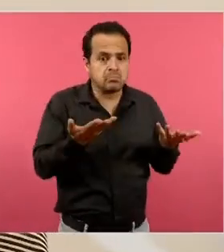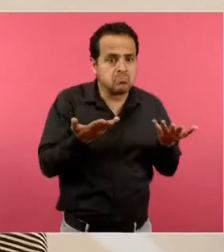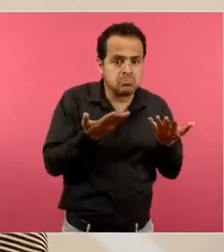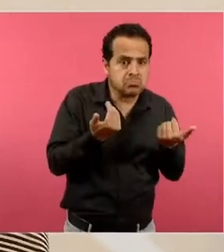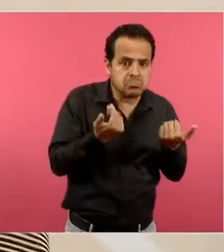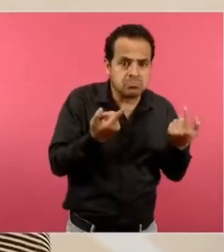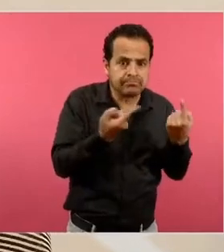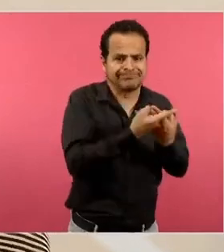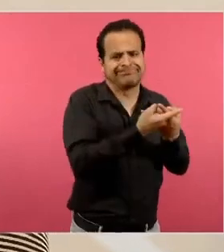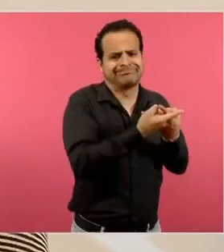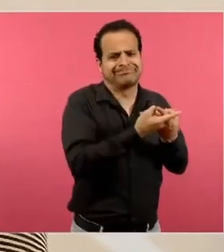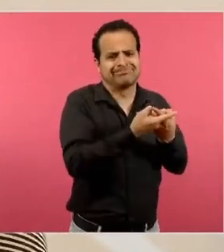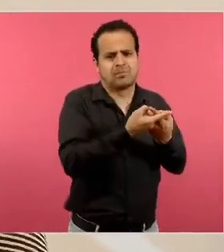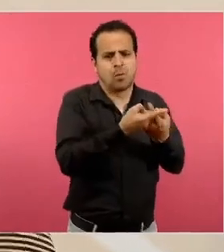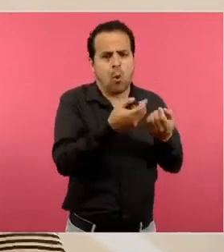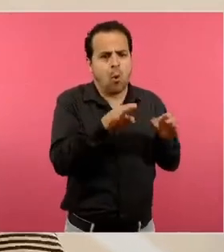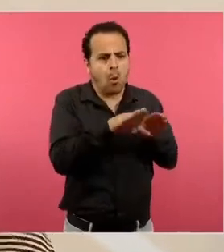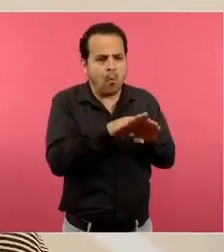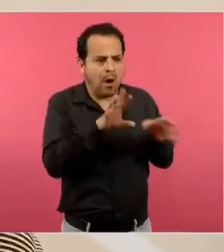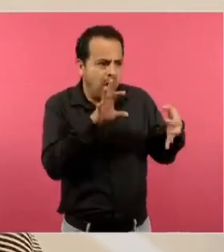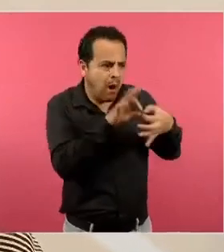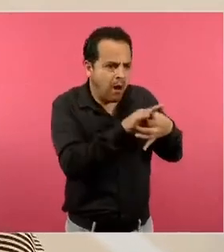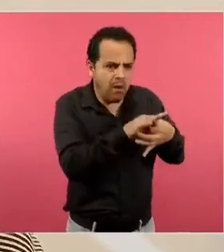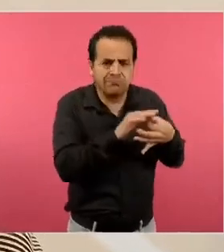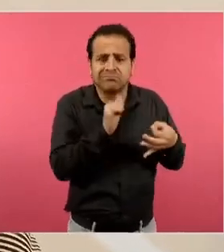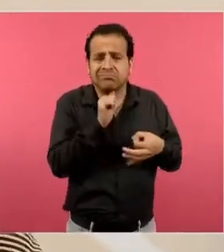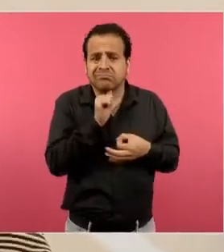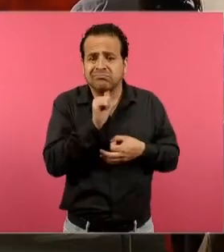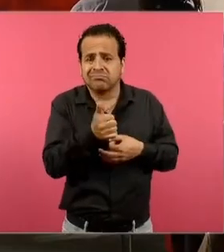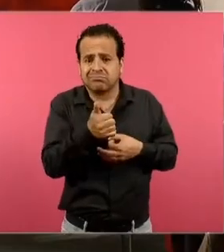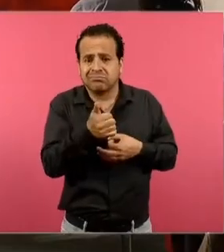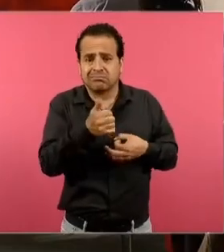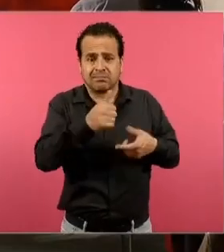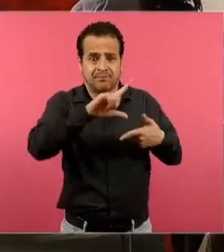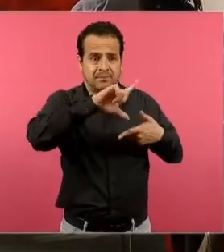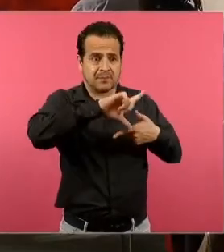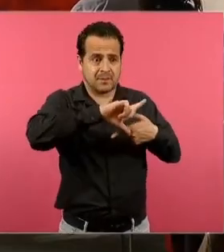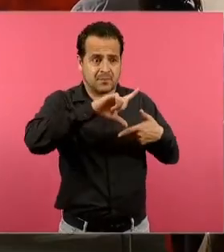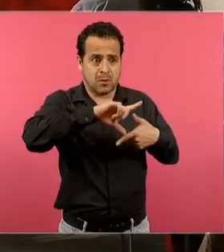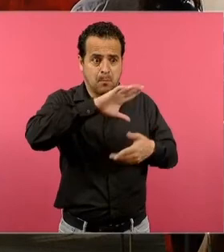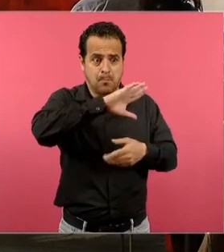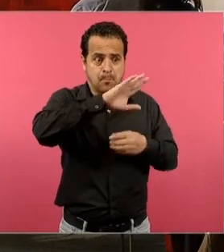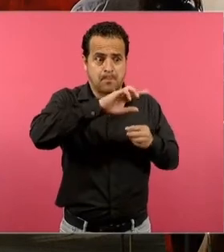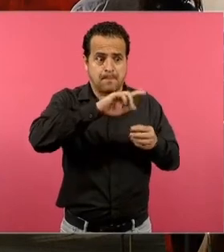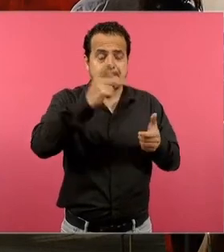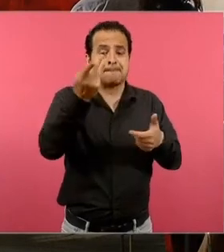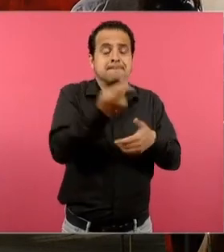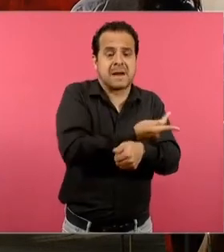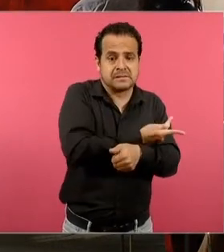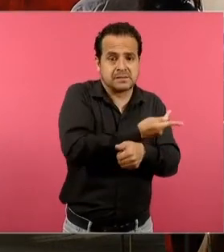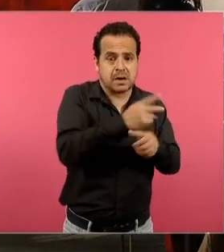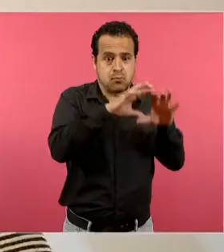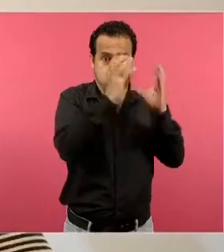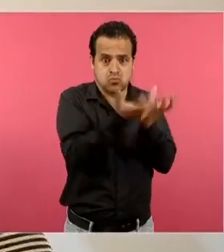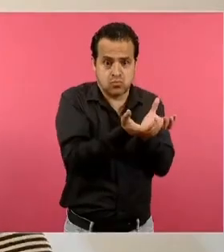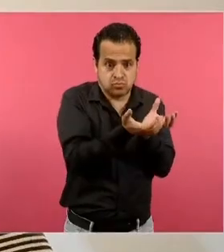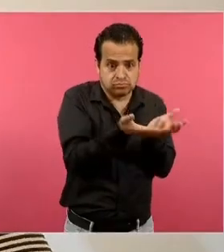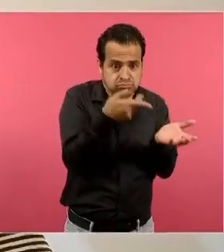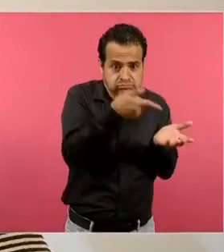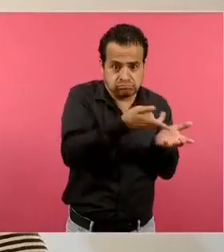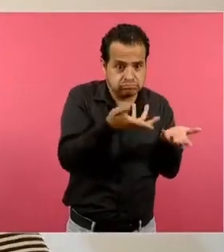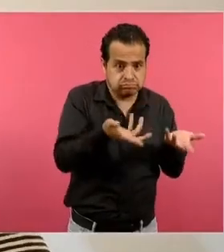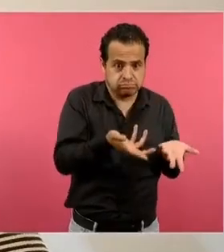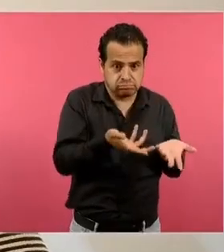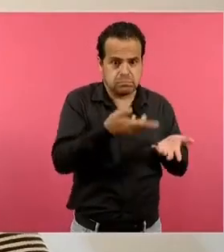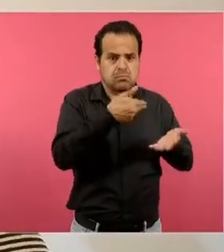sucede en muchos países, en muchos países de América Latina, del mundo, somos de los pocos países que tenemos un currículum altamente centralizado.